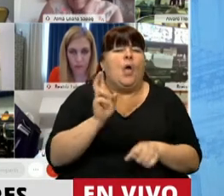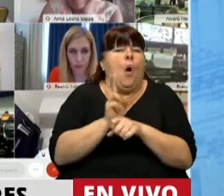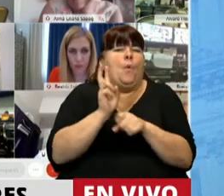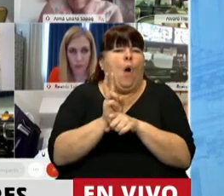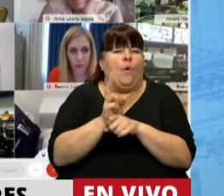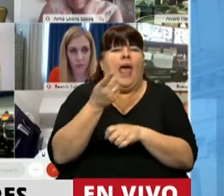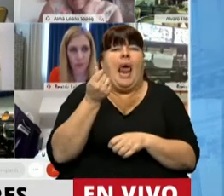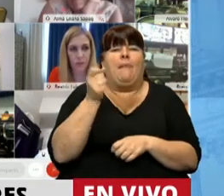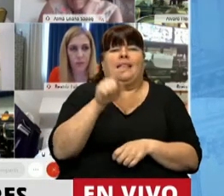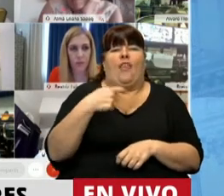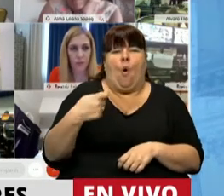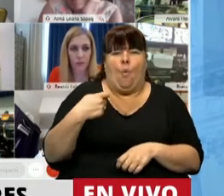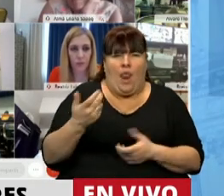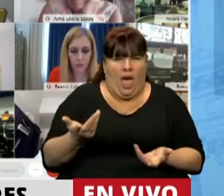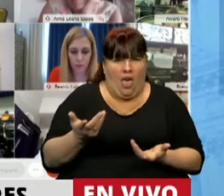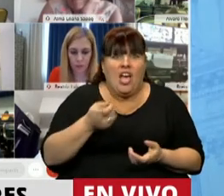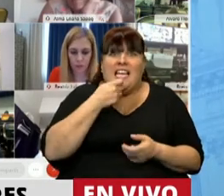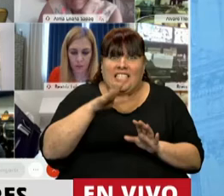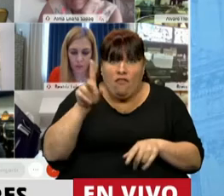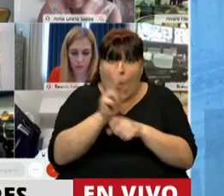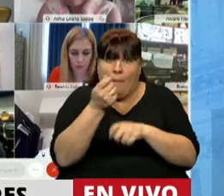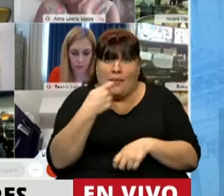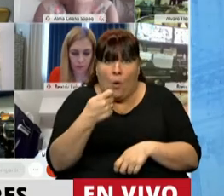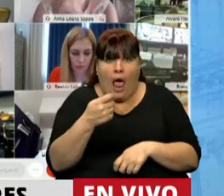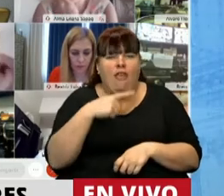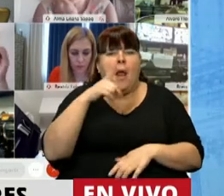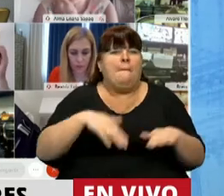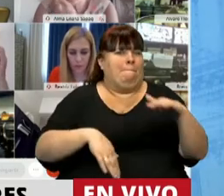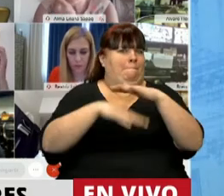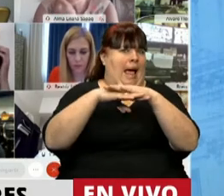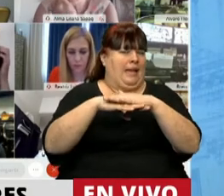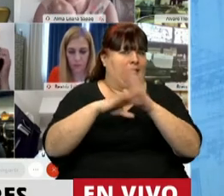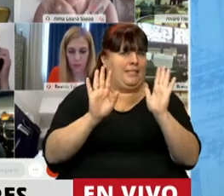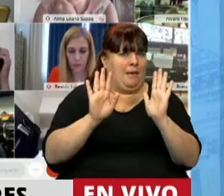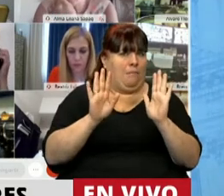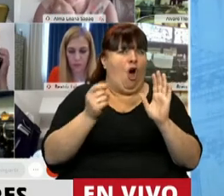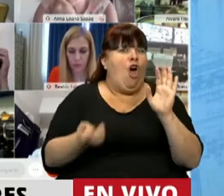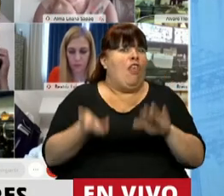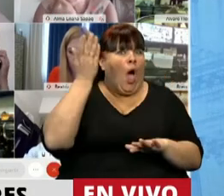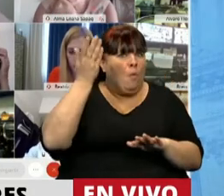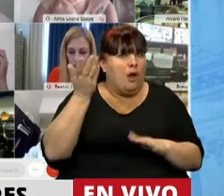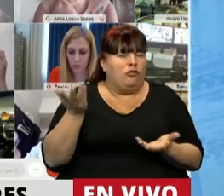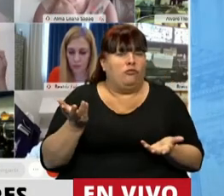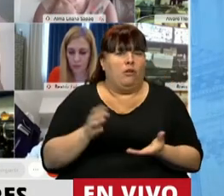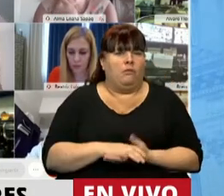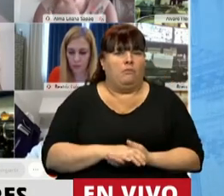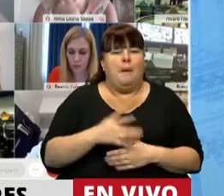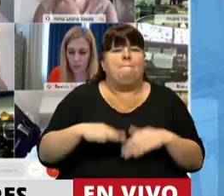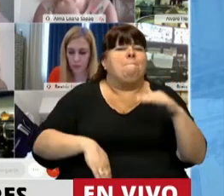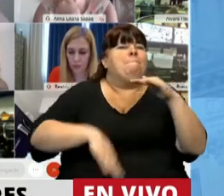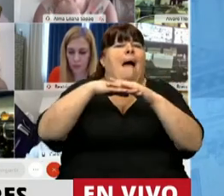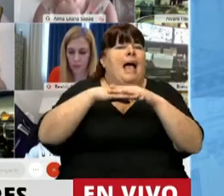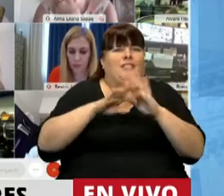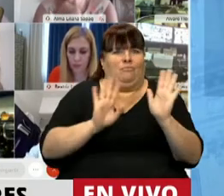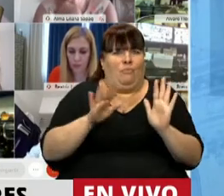el ingreso de los jubilados y jubiladas. Si fuera así, en vez de tener un tope en los aumentos, un tope